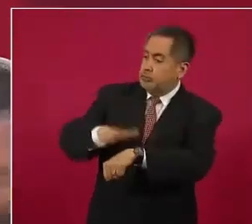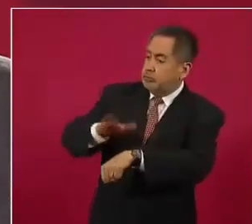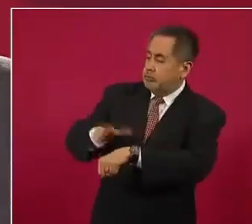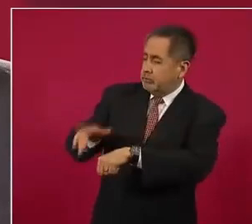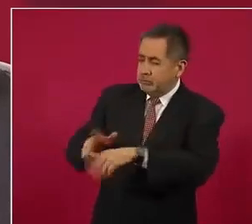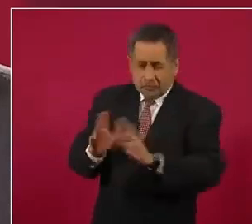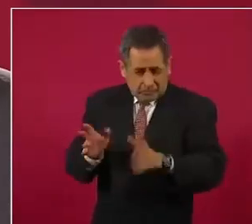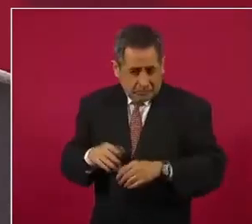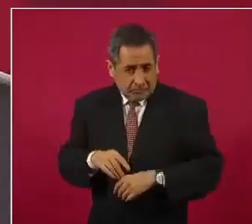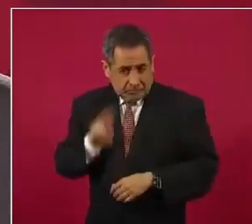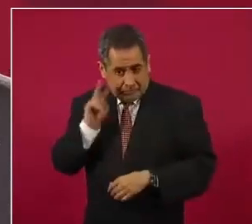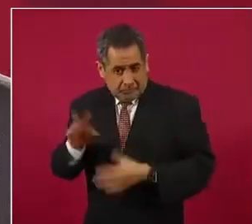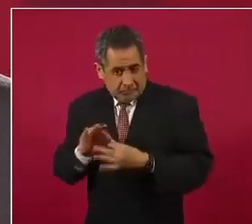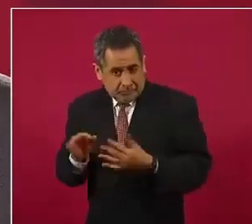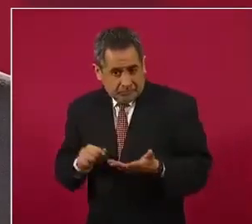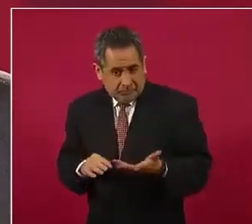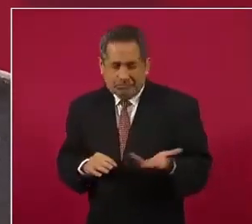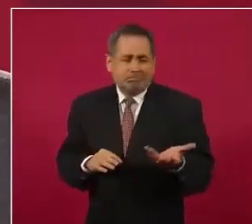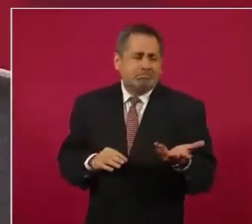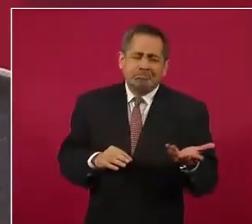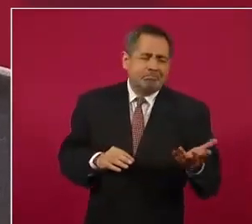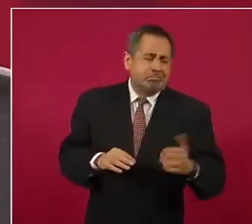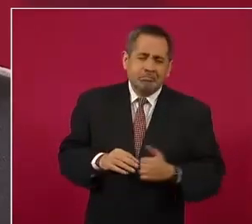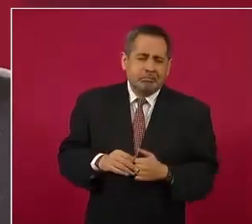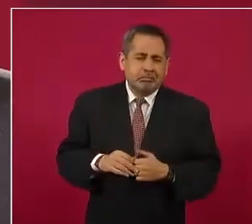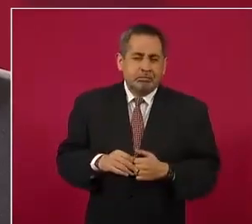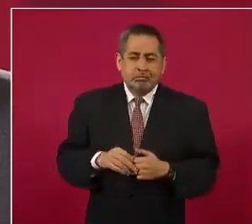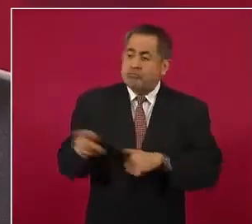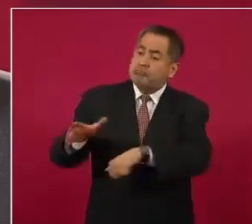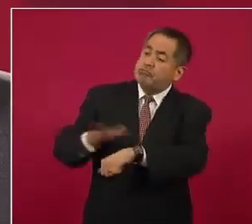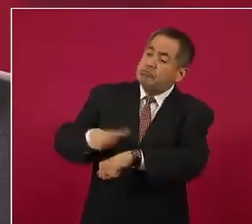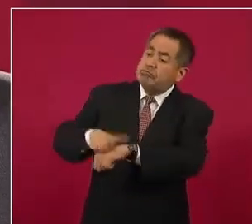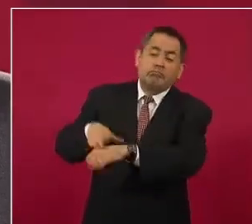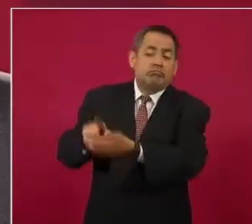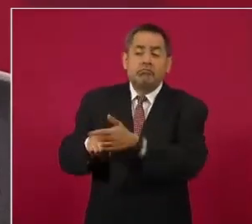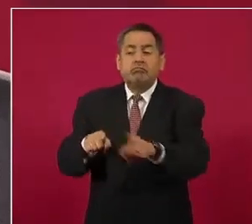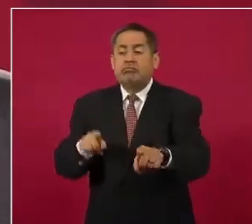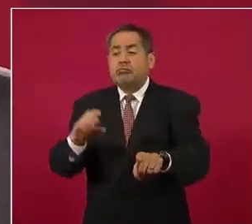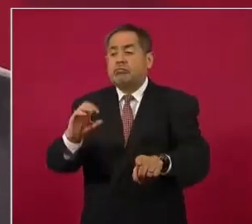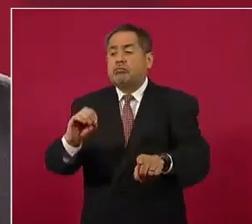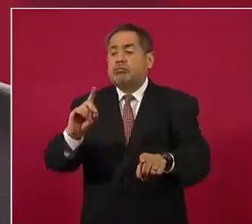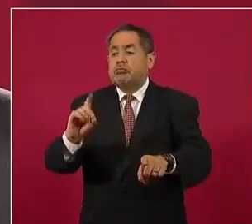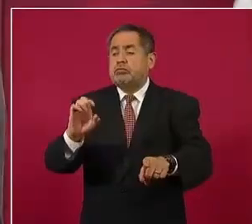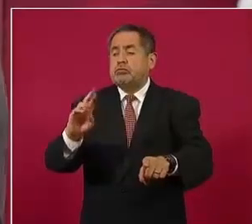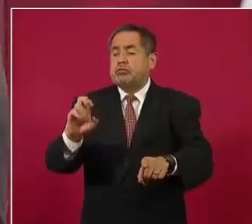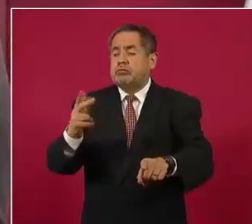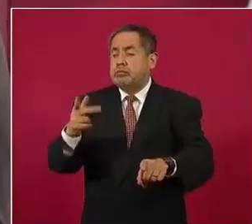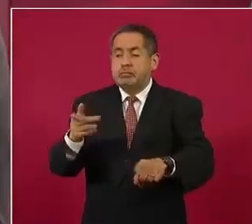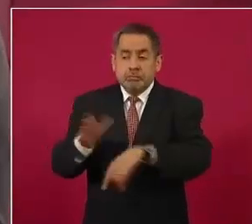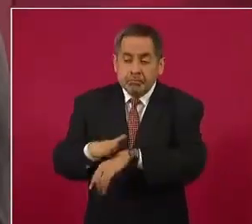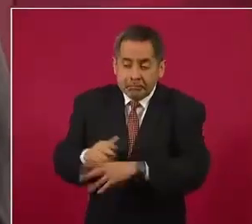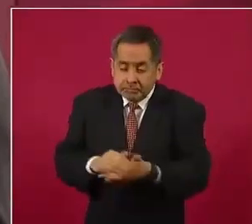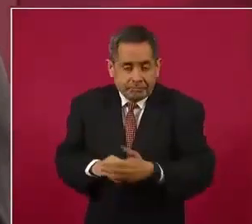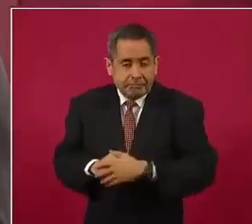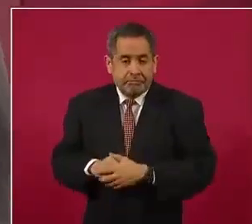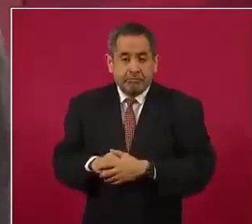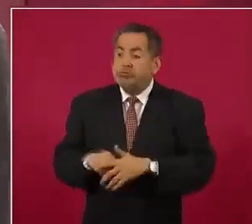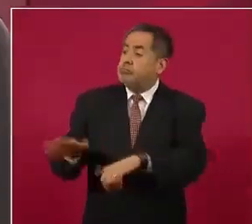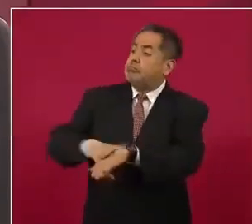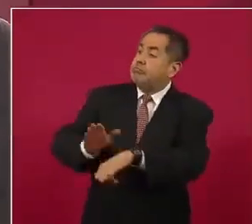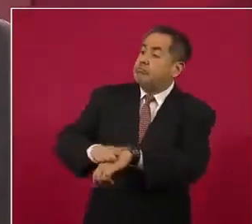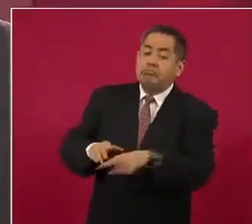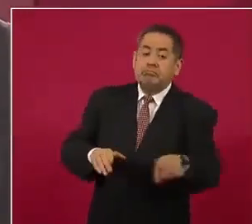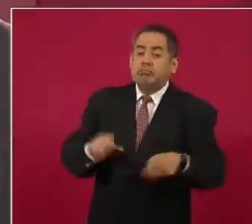vieron lo de los Odebrecht, vieron lo de Odebrecht, OHL,